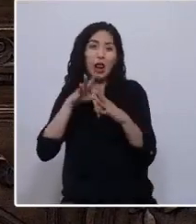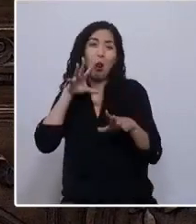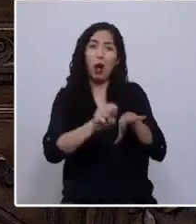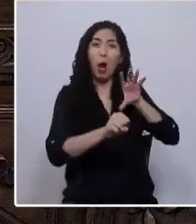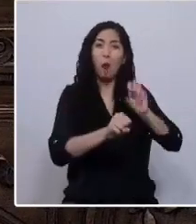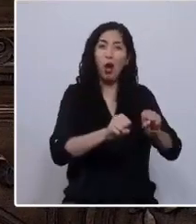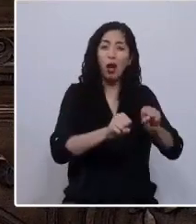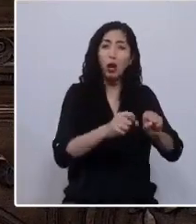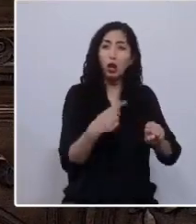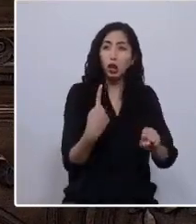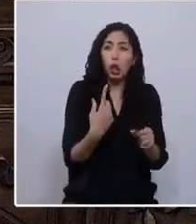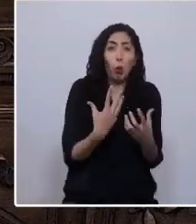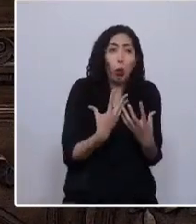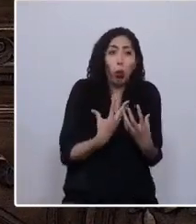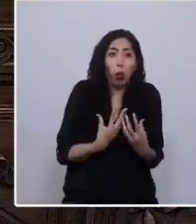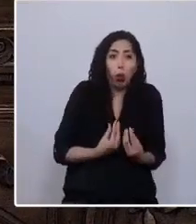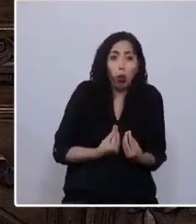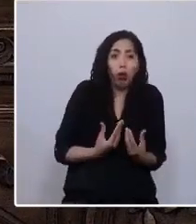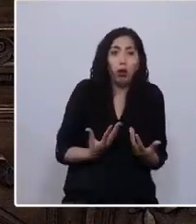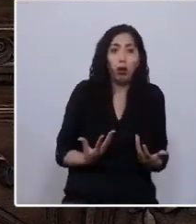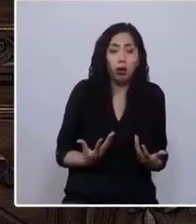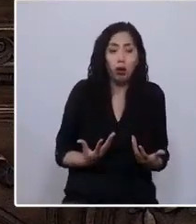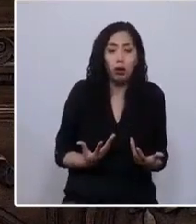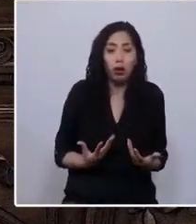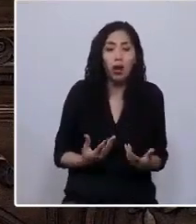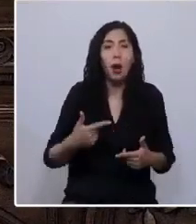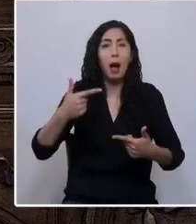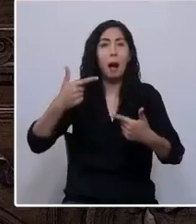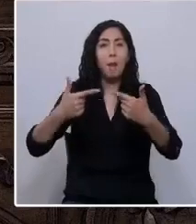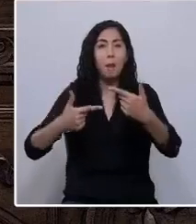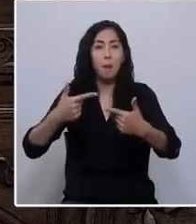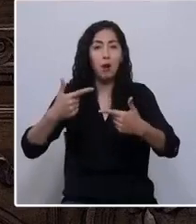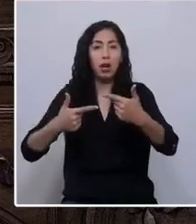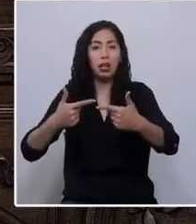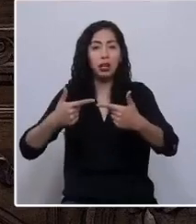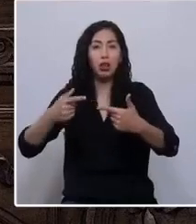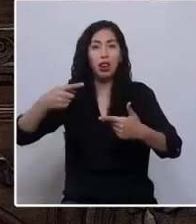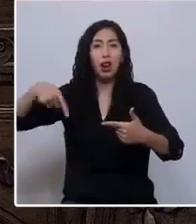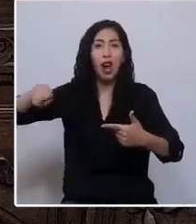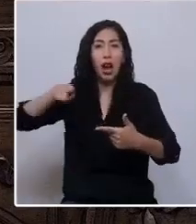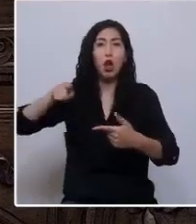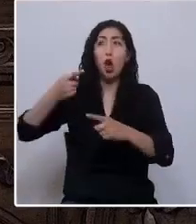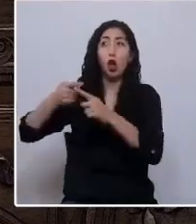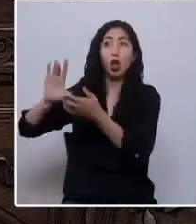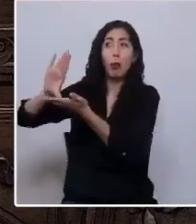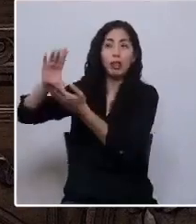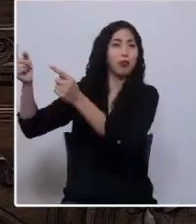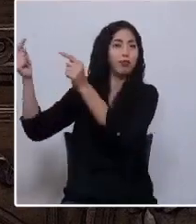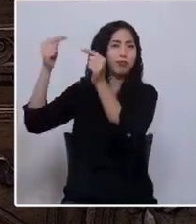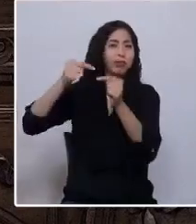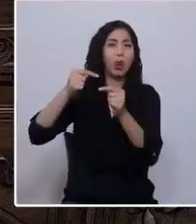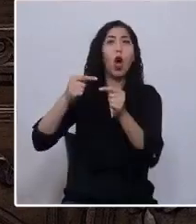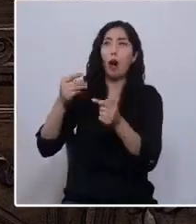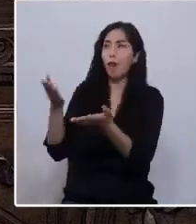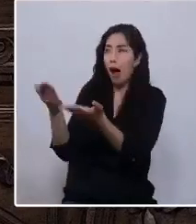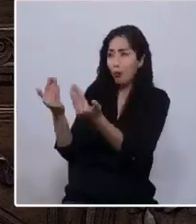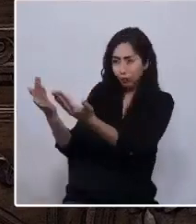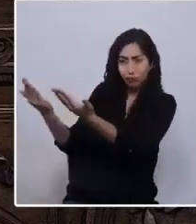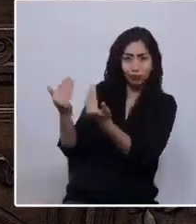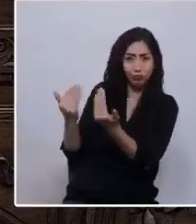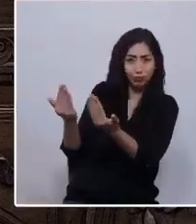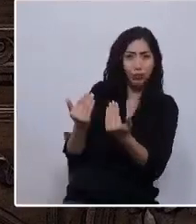reduciéndonos a través de título de merced de una política que privilegió a los colonos extranjeros por sobre los habitantes originarios.